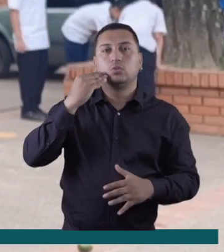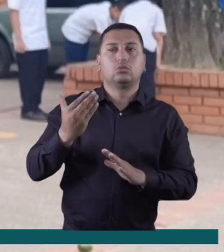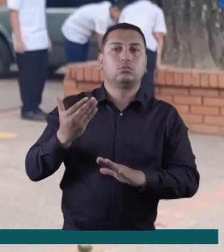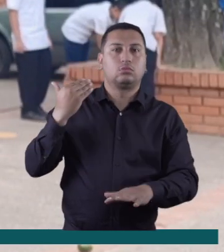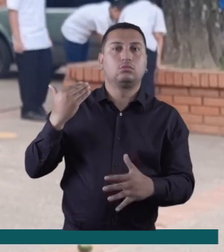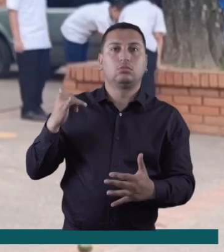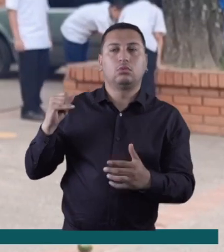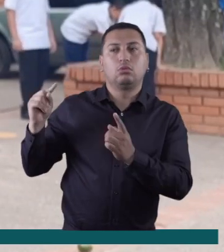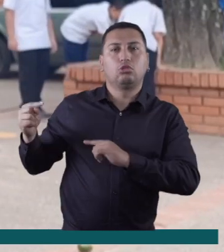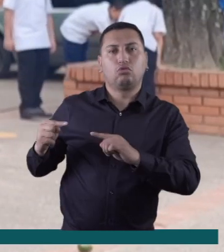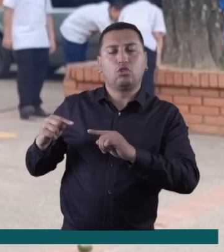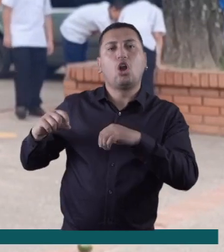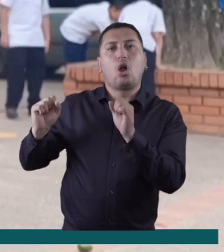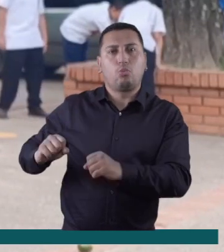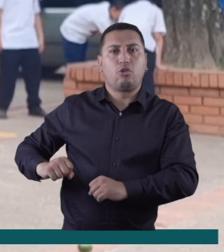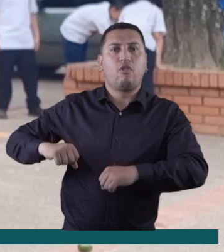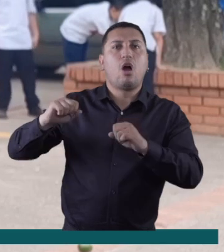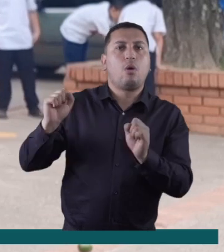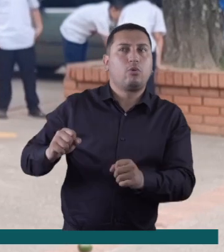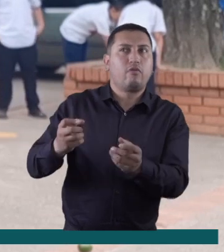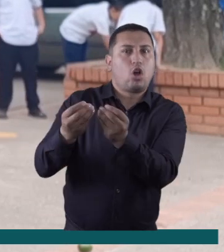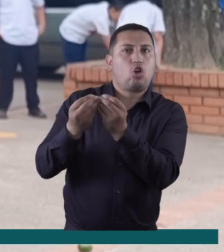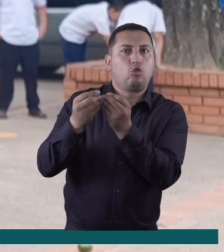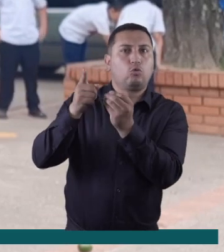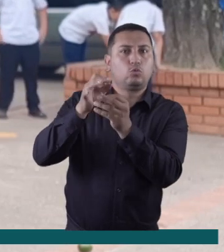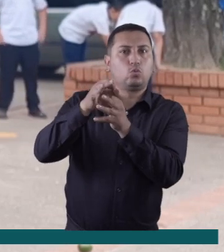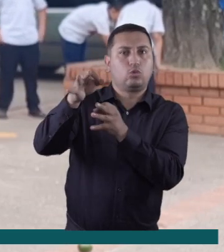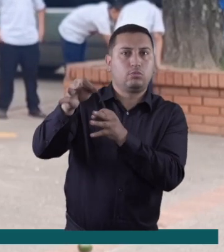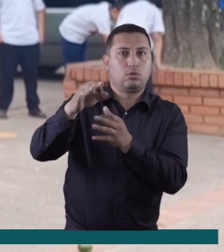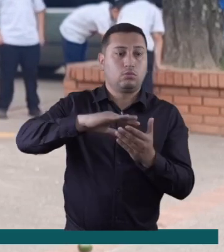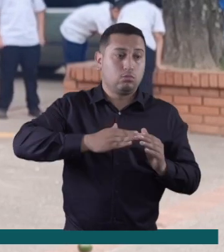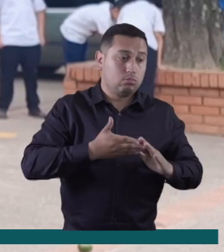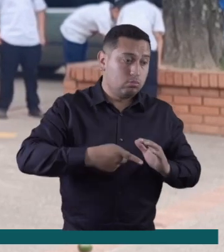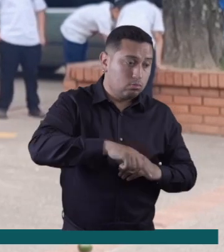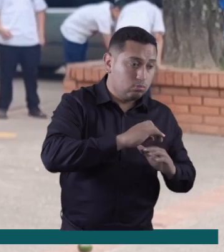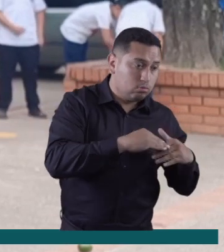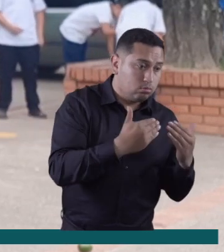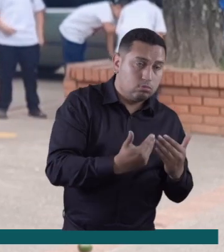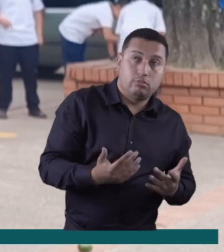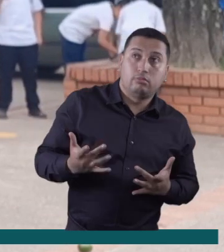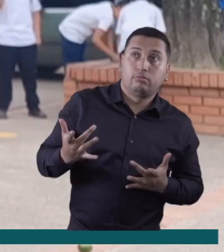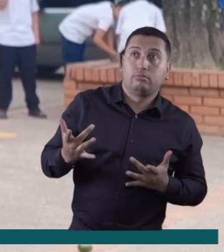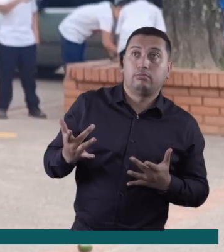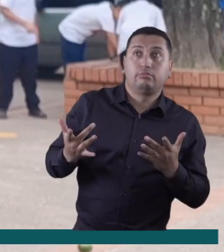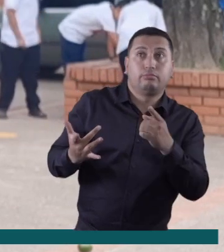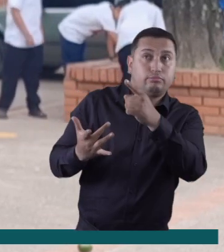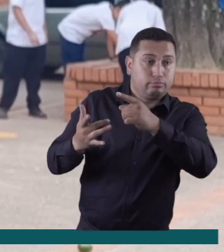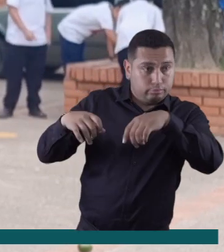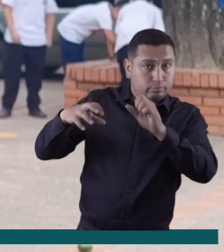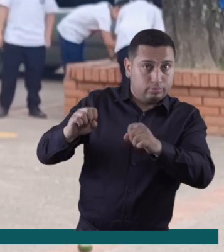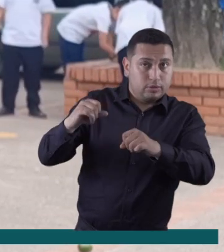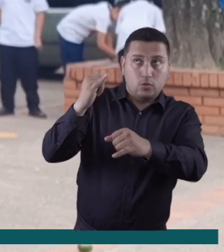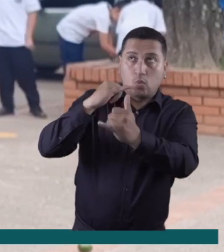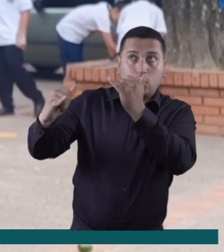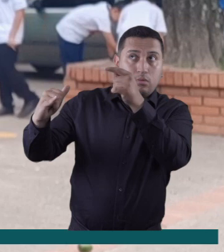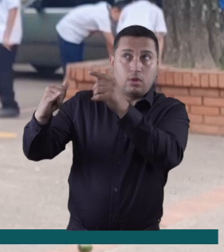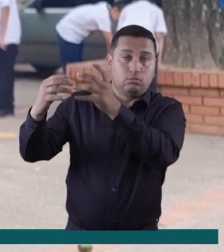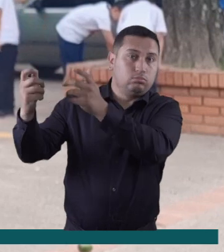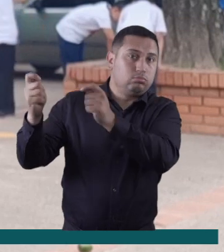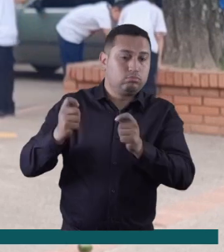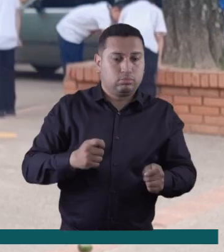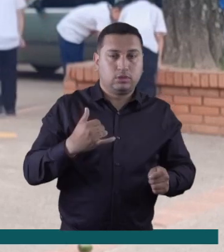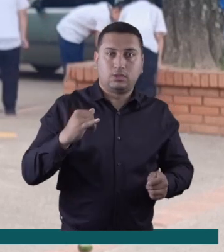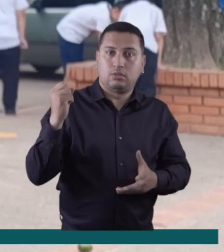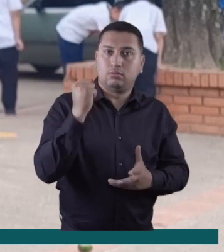recursos para la canasta educativa había sido aprobado en dos debates en comisión en el Consejo Municipal y la comunidad educativa espera que también pase la